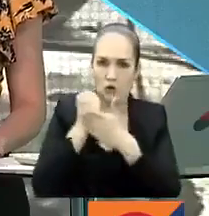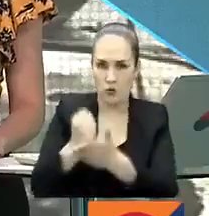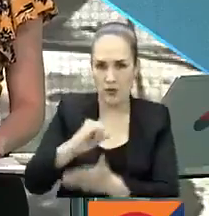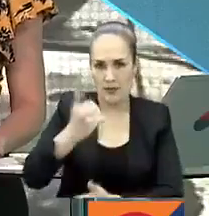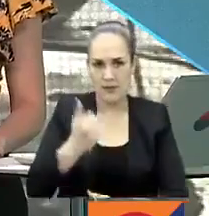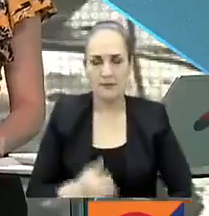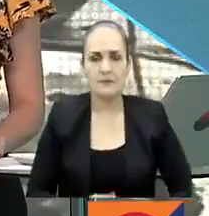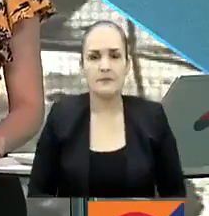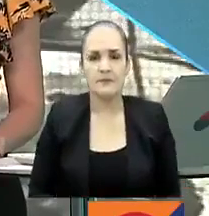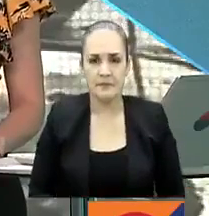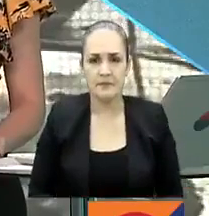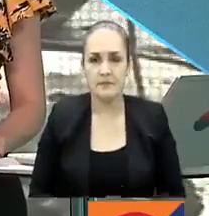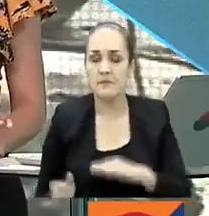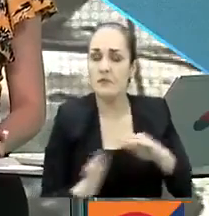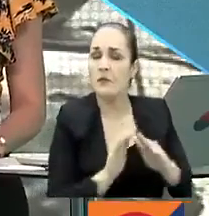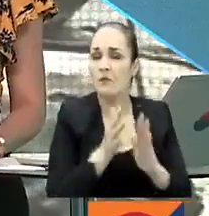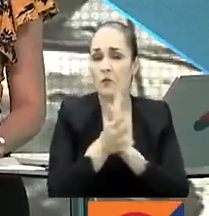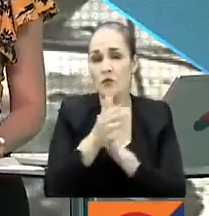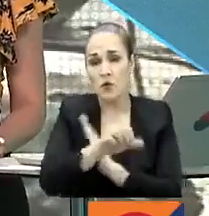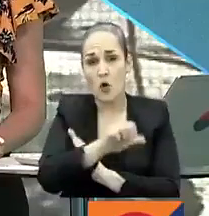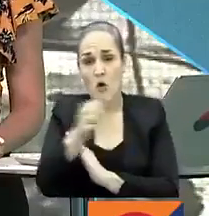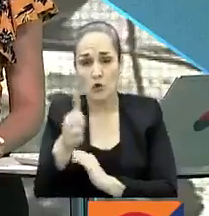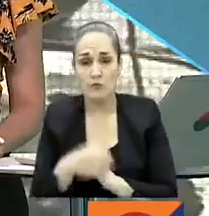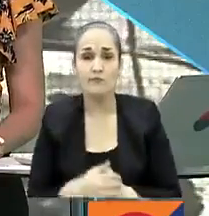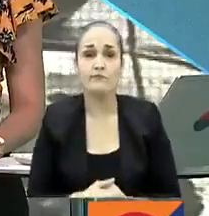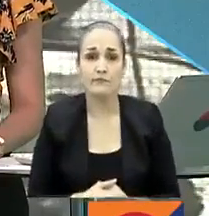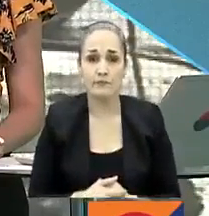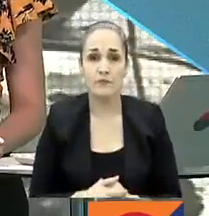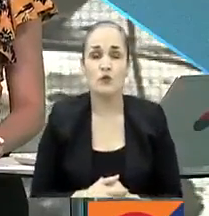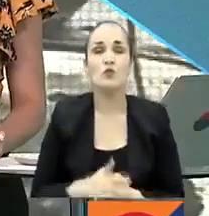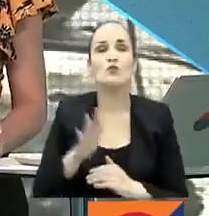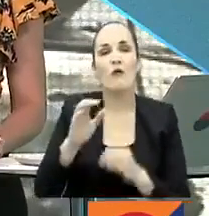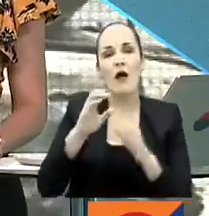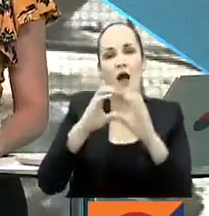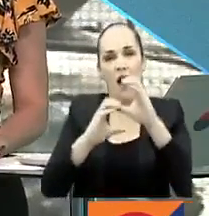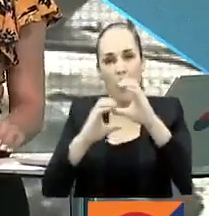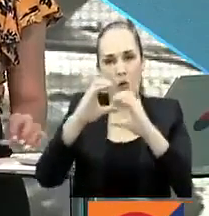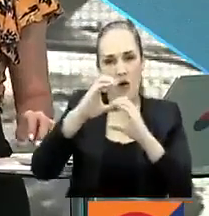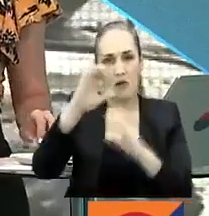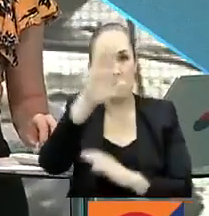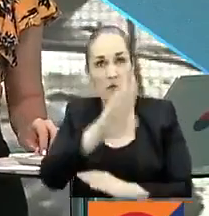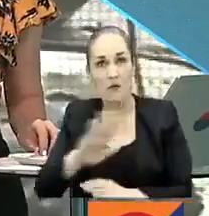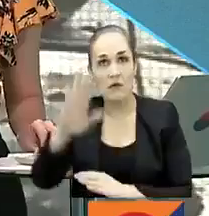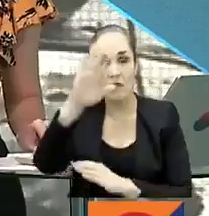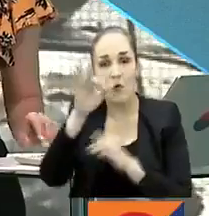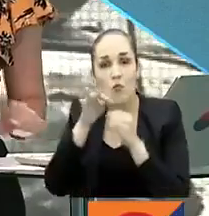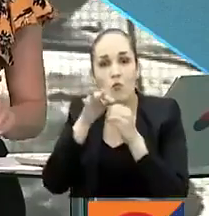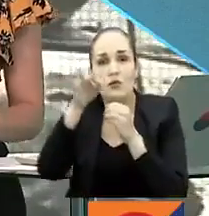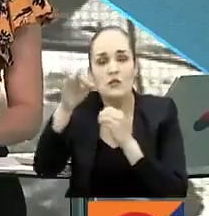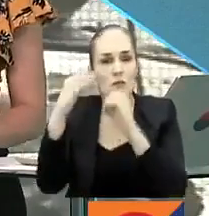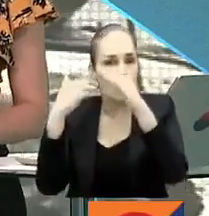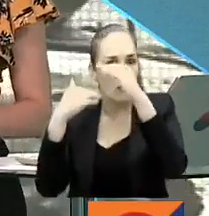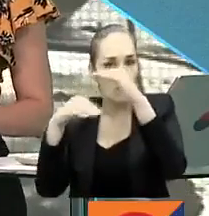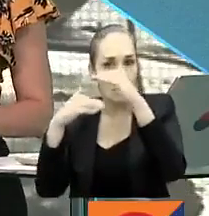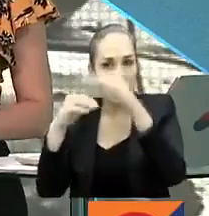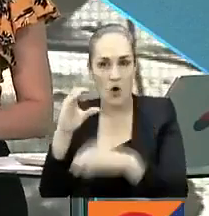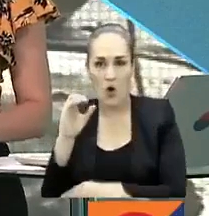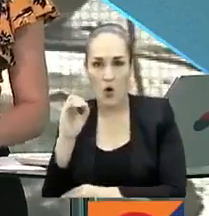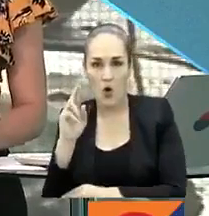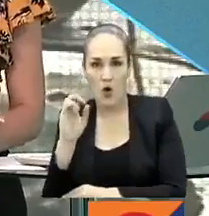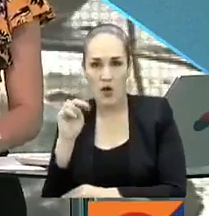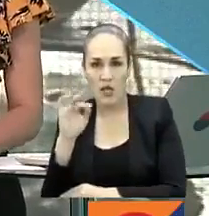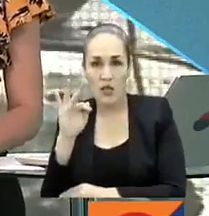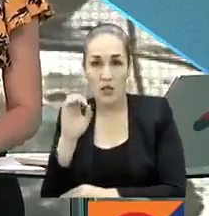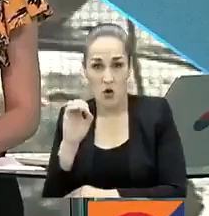Por otro lado, poco a poco retorna la calma al municipio de Corinto, Cauca, luego del ataque terrorista con carrobomba que dejó 43